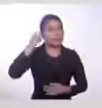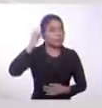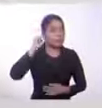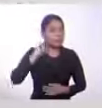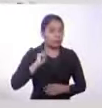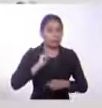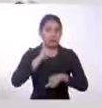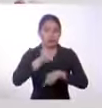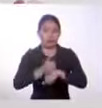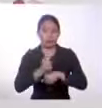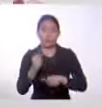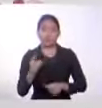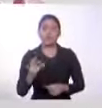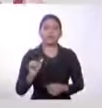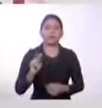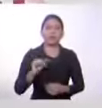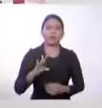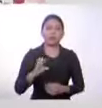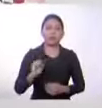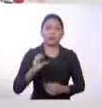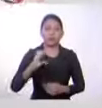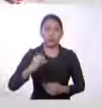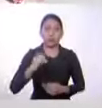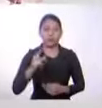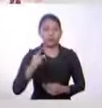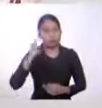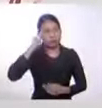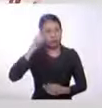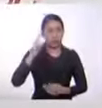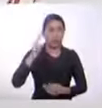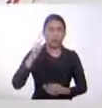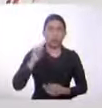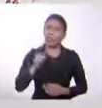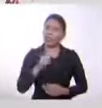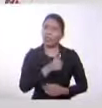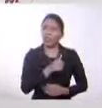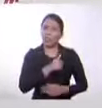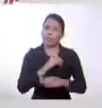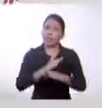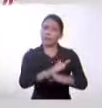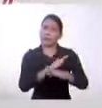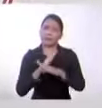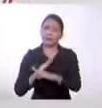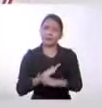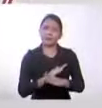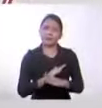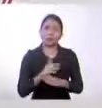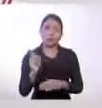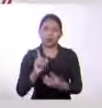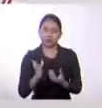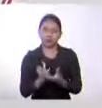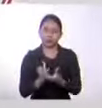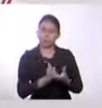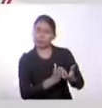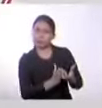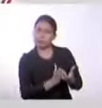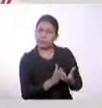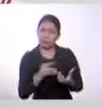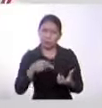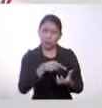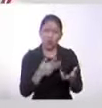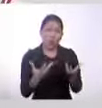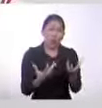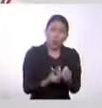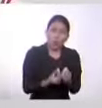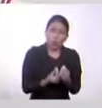Capotorti, era su comisionario en prevención y discriminación y protección de las minorías.